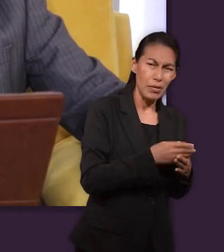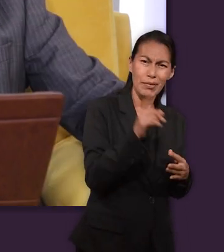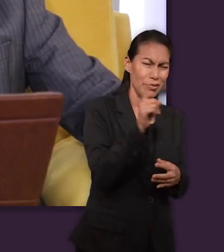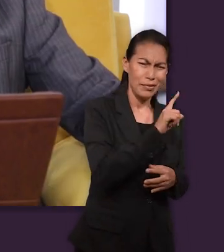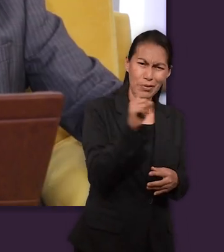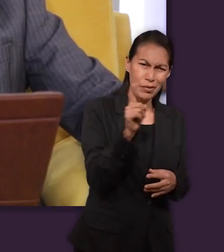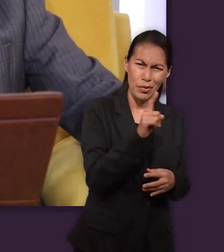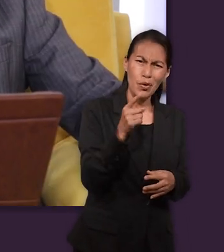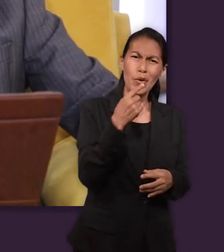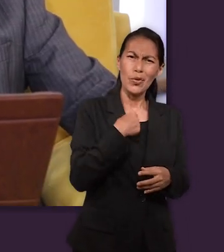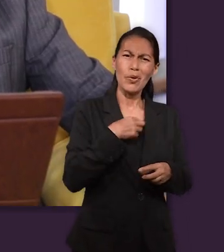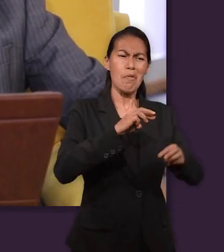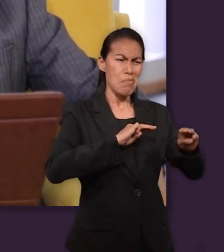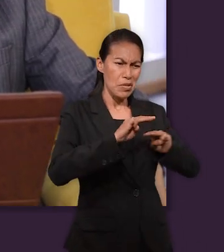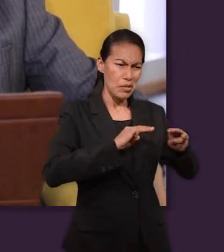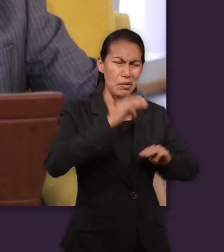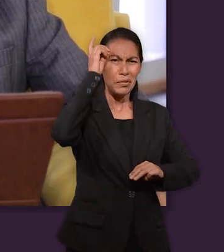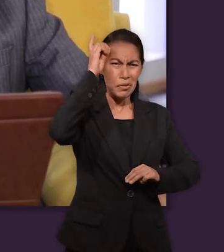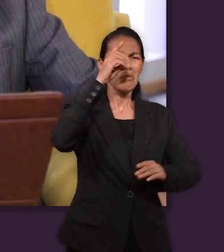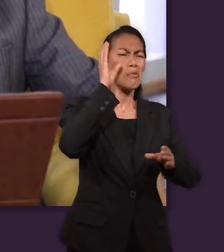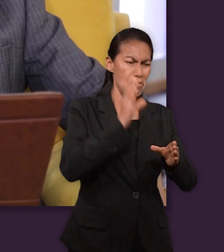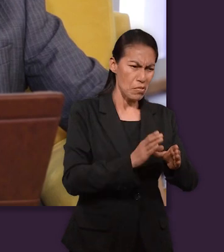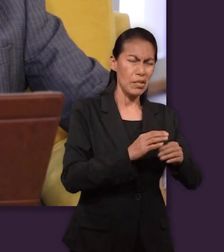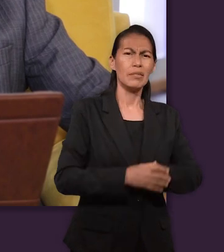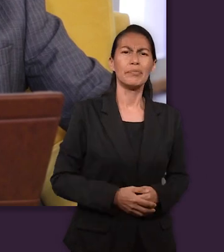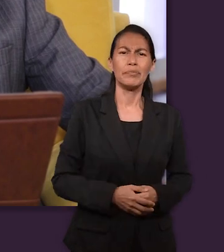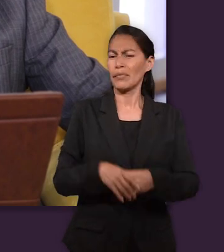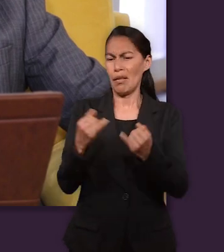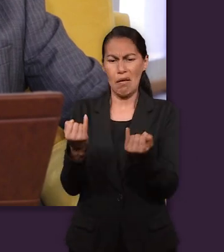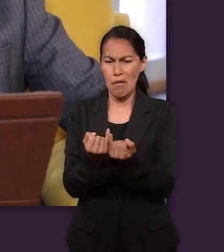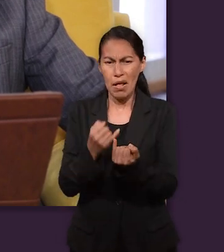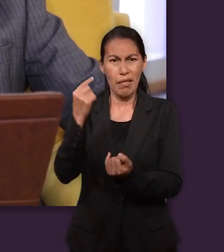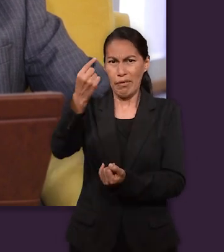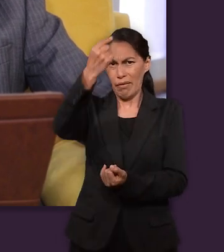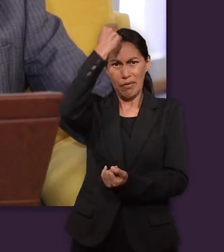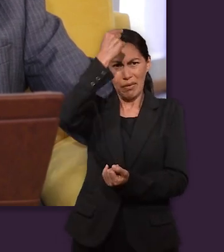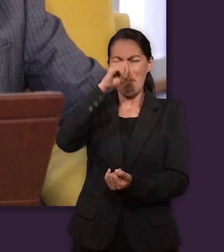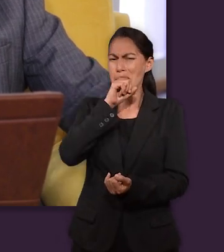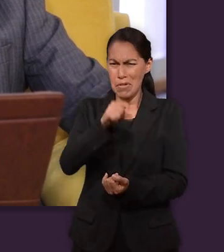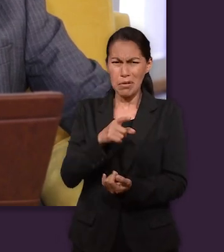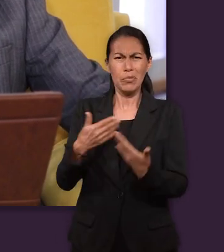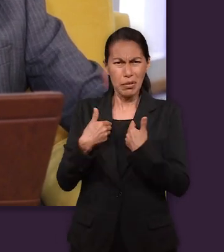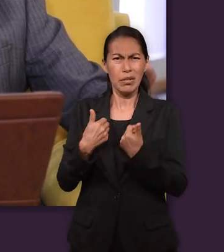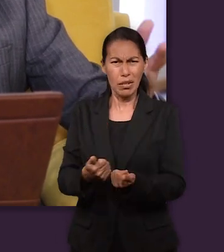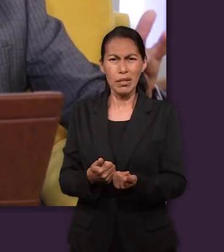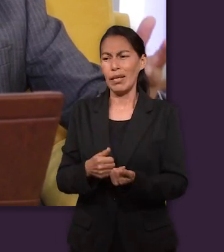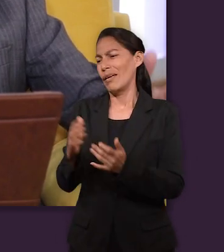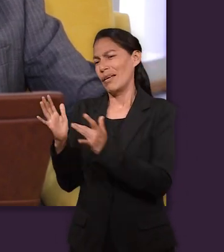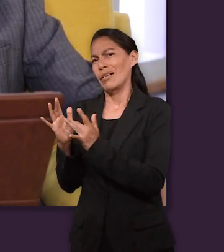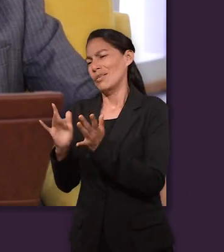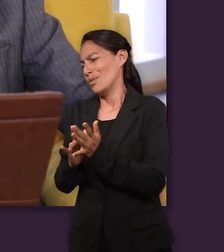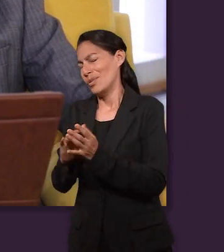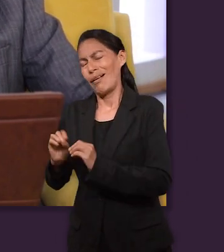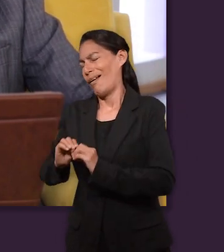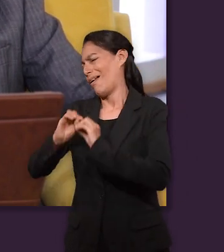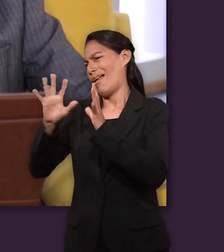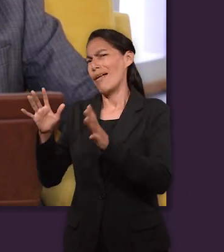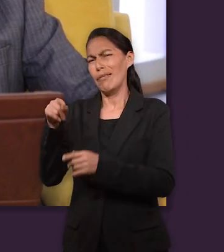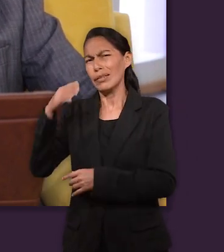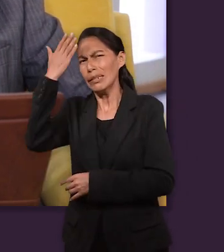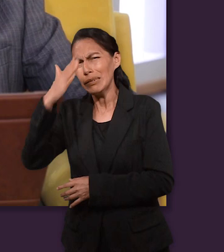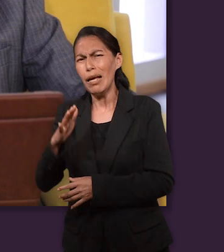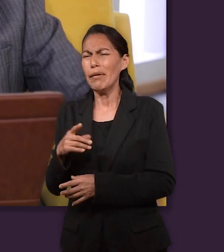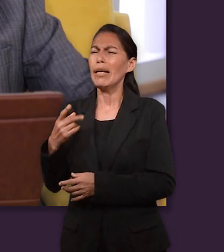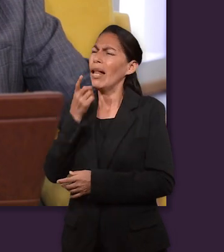pero no, yo vine con una misión divina. Lo mismo entiende justamente a Daniel y desde luego nuestro Señor Jesucristo ni se